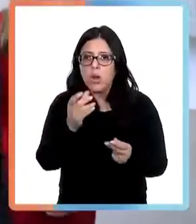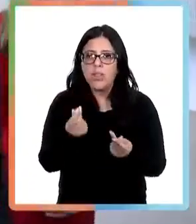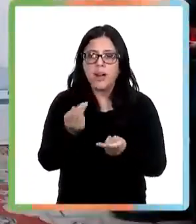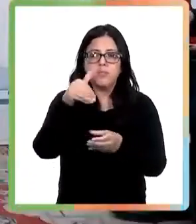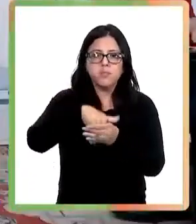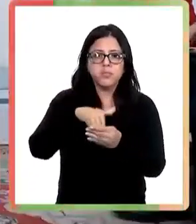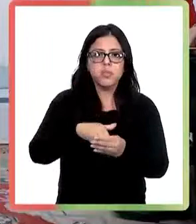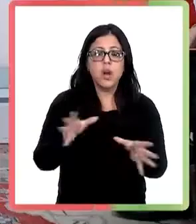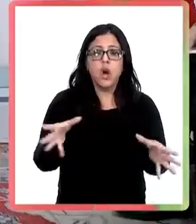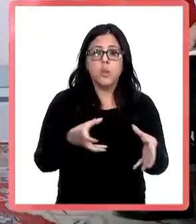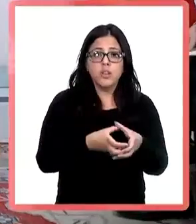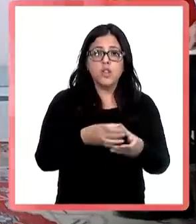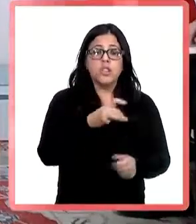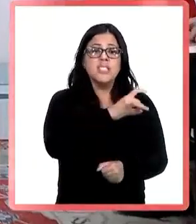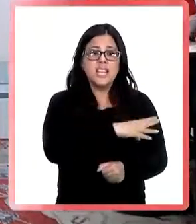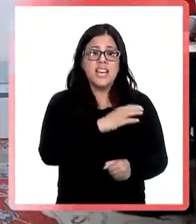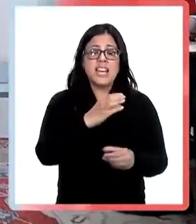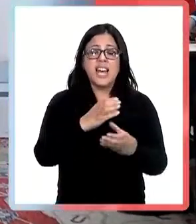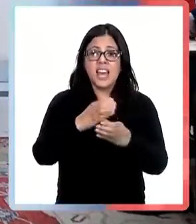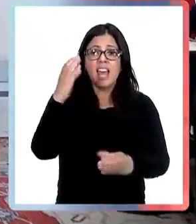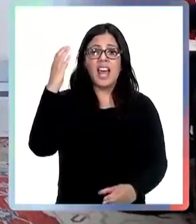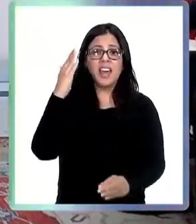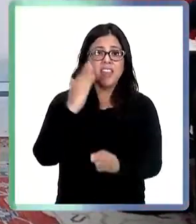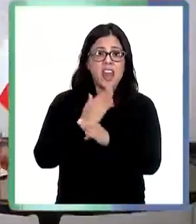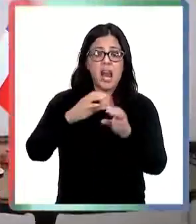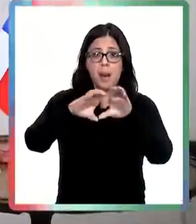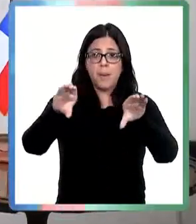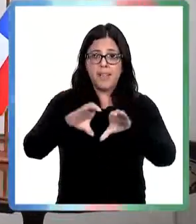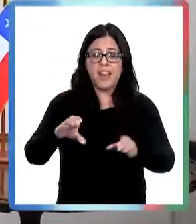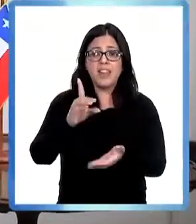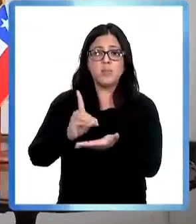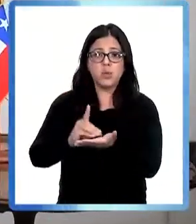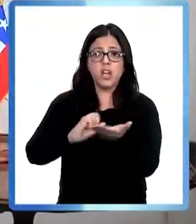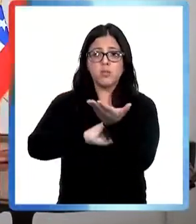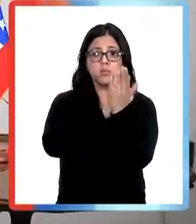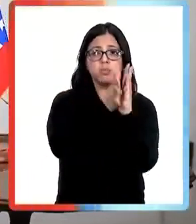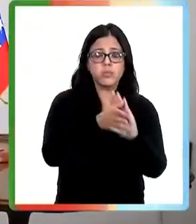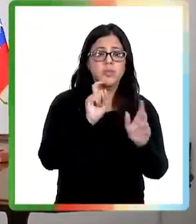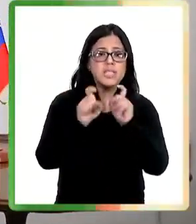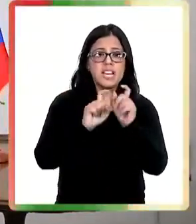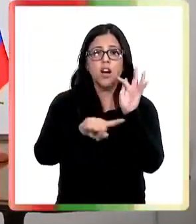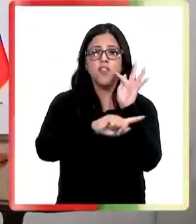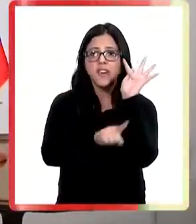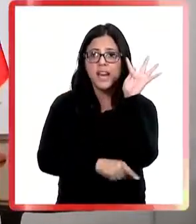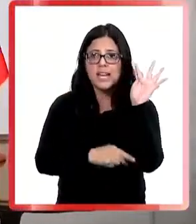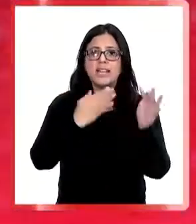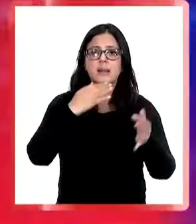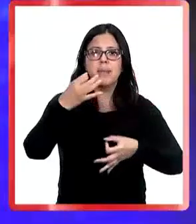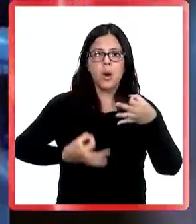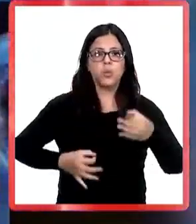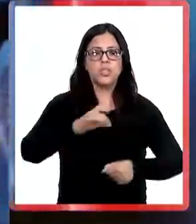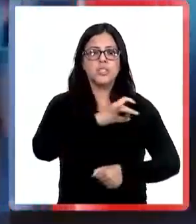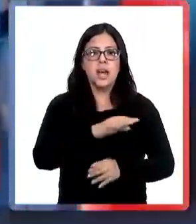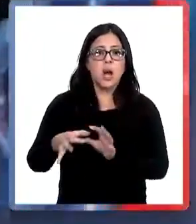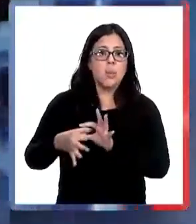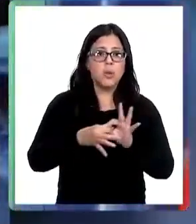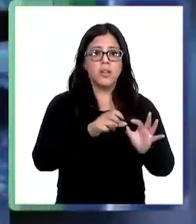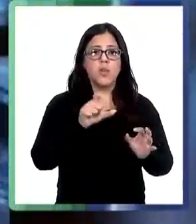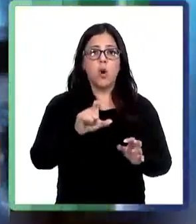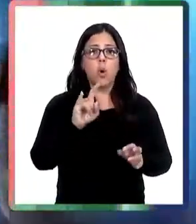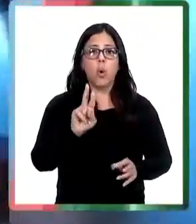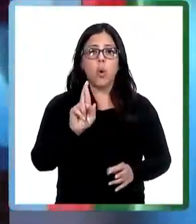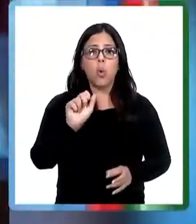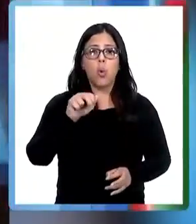estadounidense, Anthony Blinken. En el encuentro se abordó la crisis migratoria y la búsqueda de inversiones. La